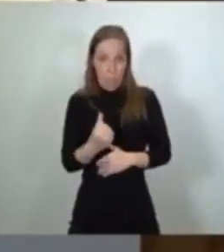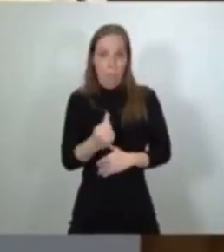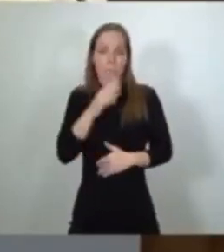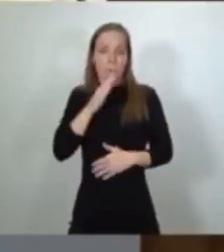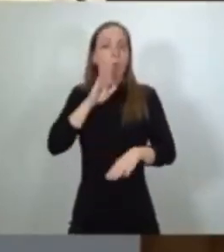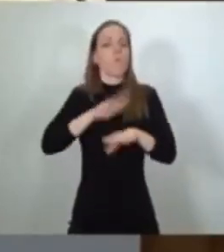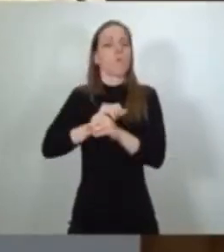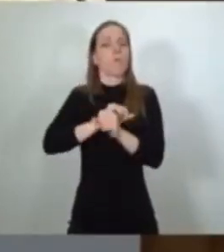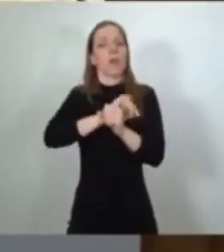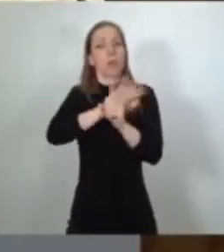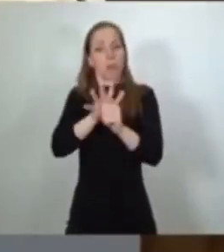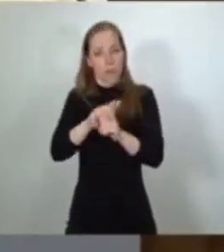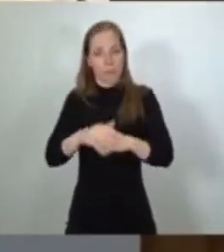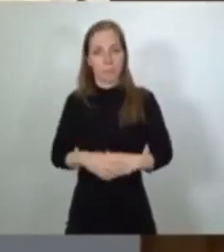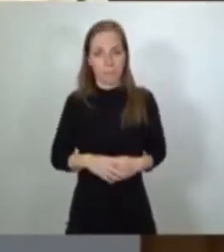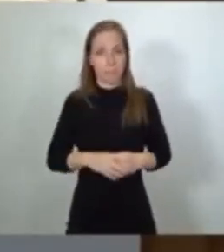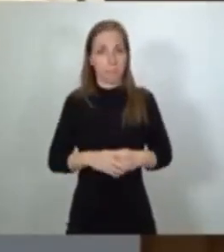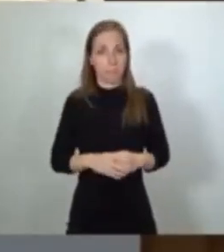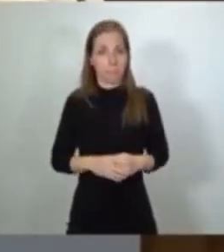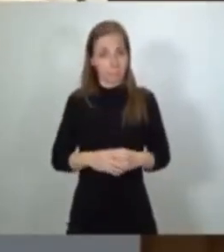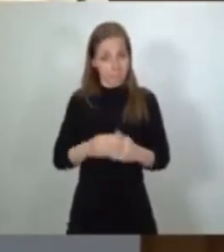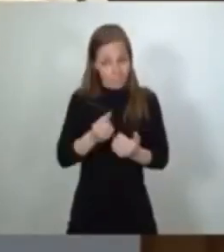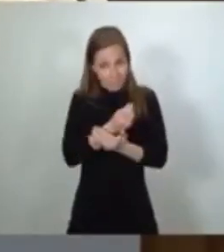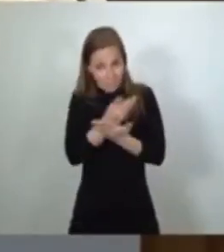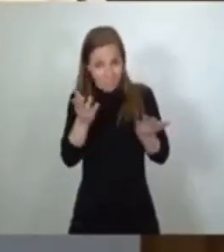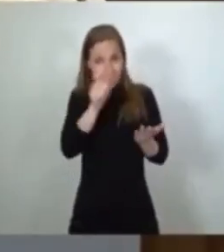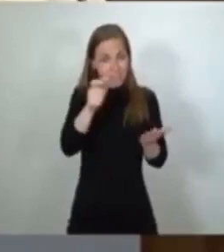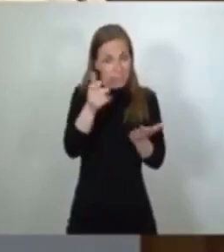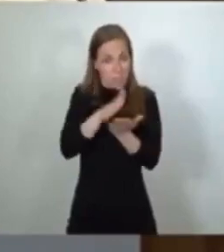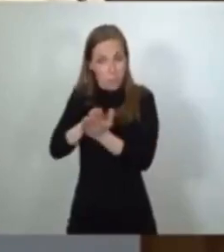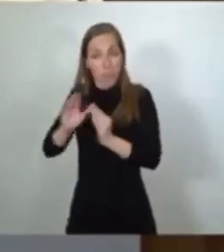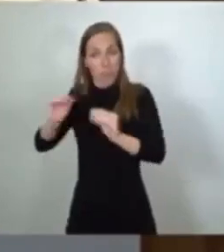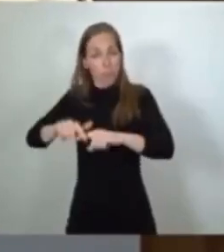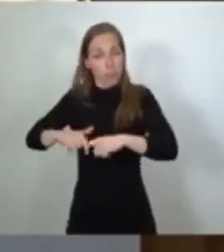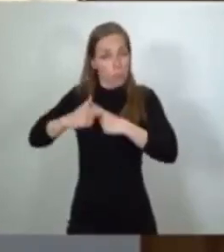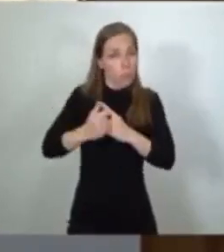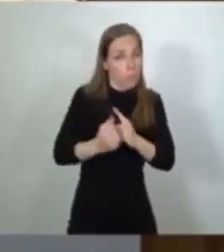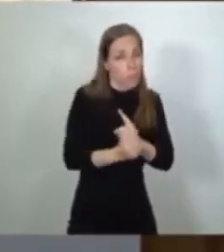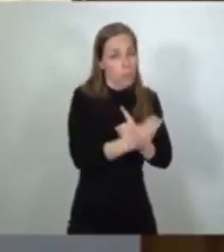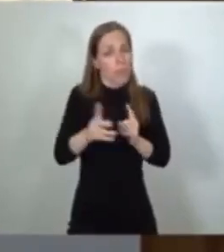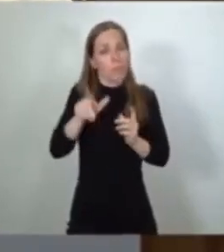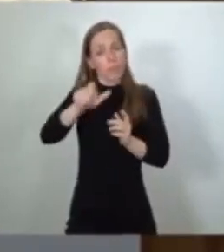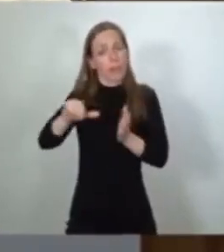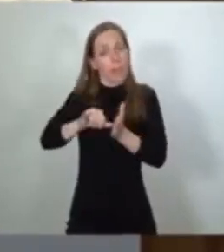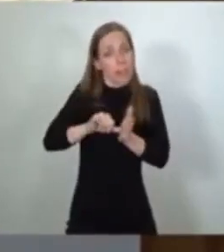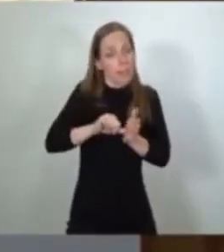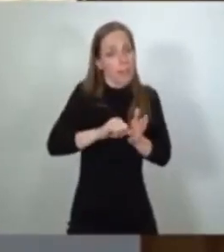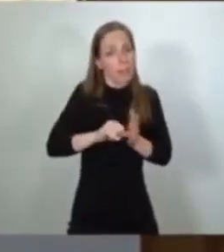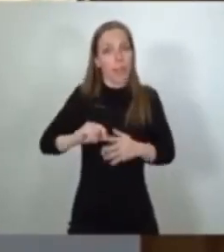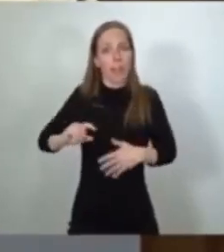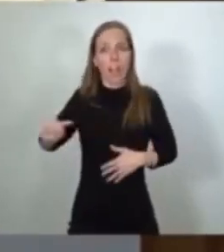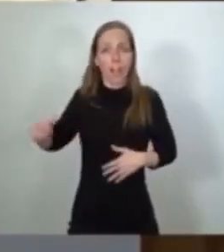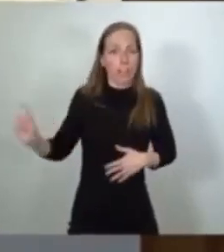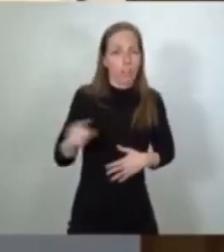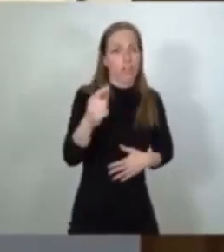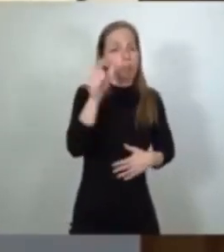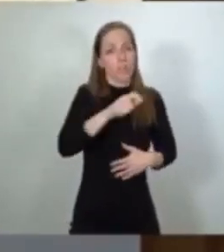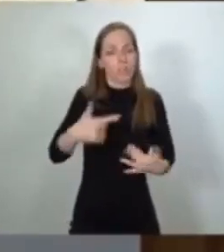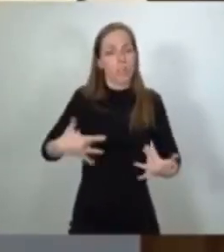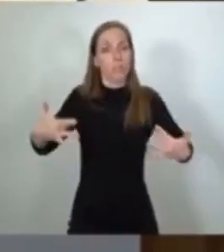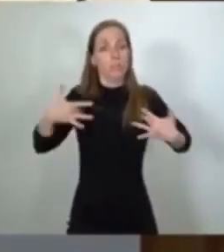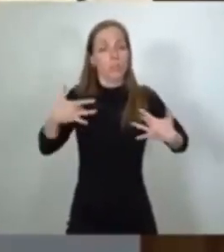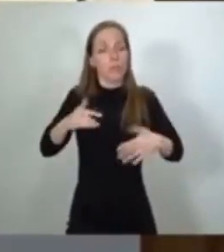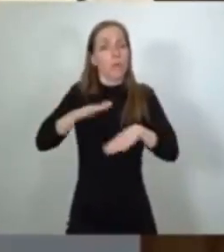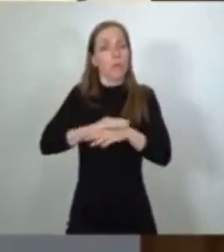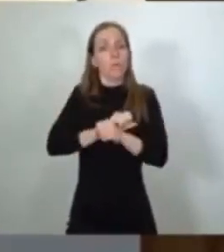COVID-19. Para ellas y para ellos, para sus familias y personas allegadas, para todas las víctimas de la COVID